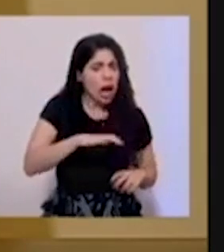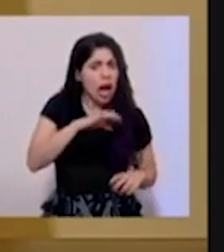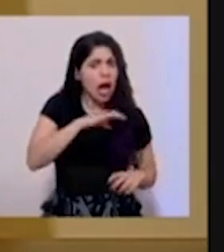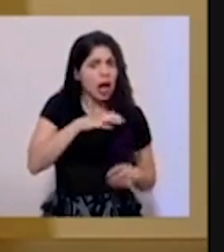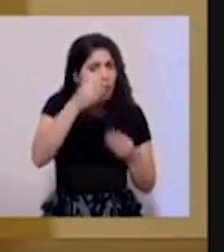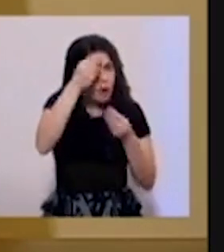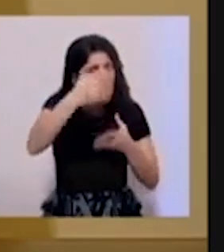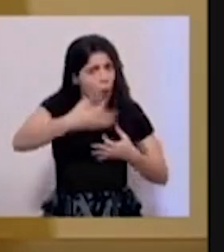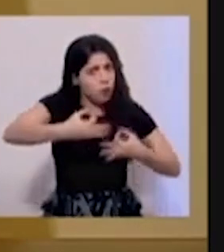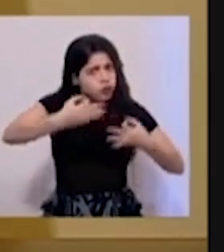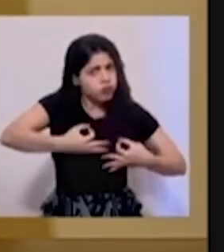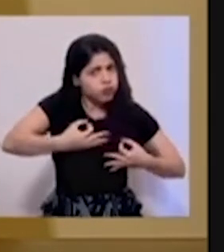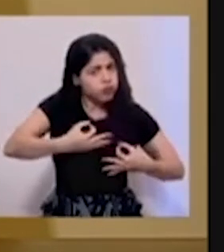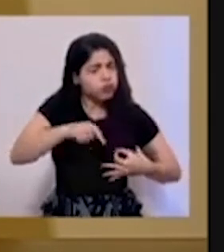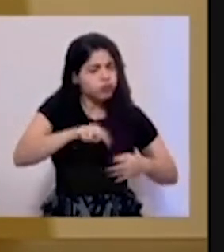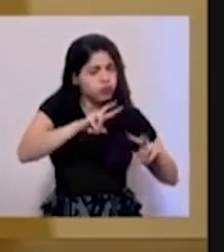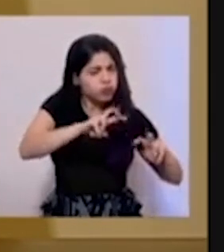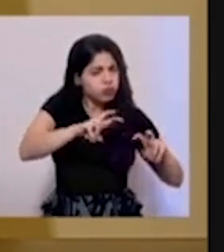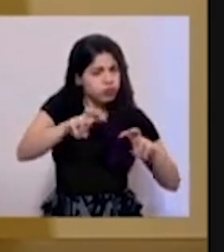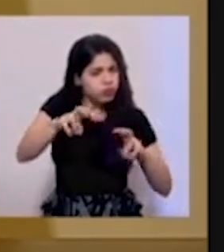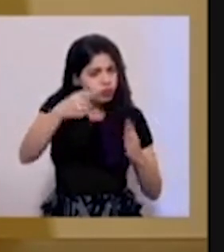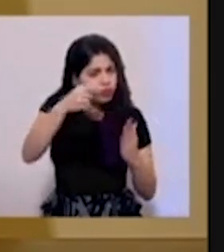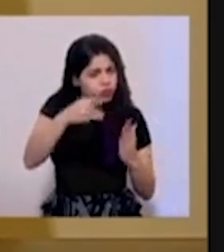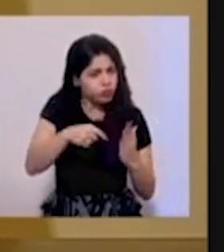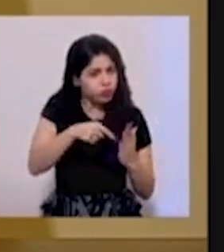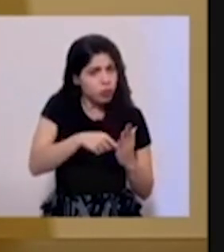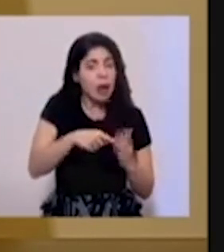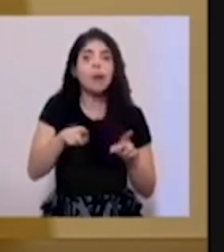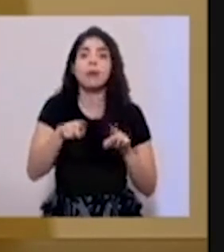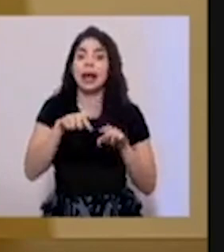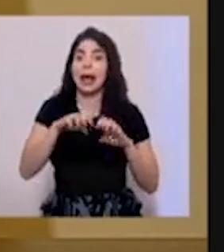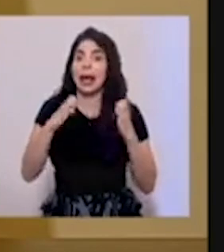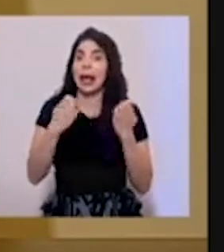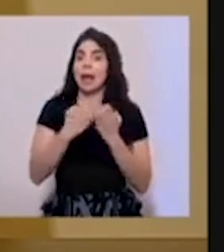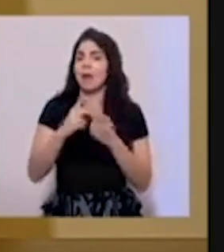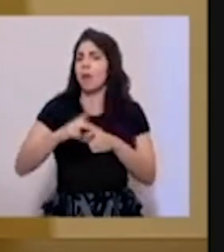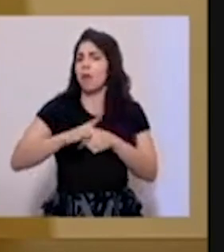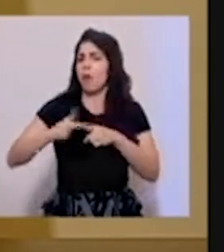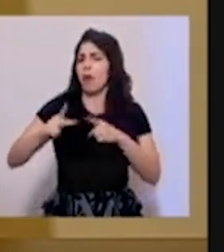y un equipo de alto profesionalismo.